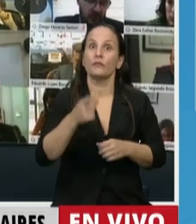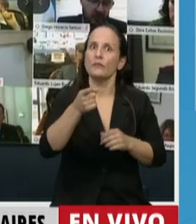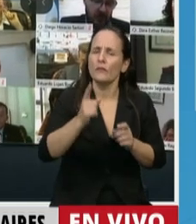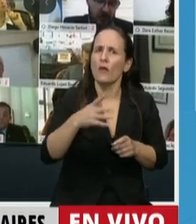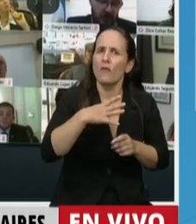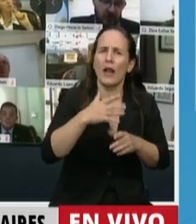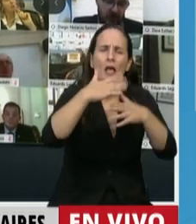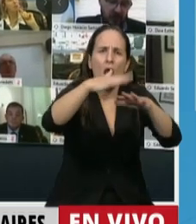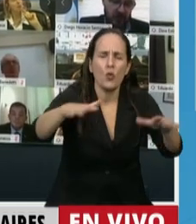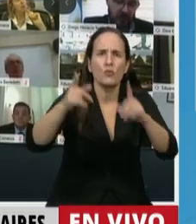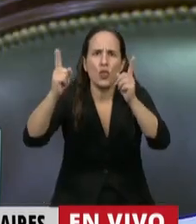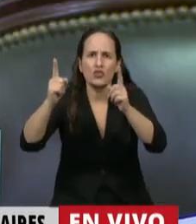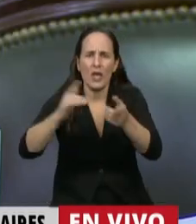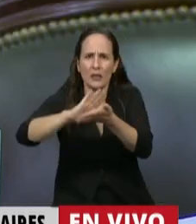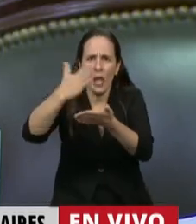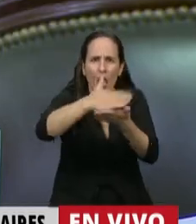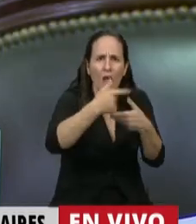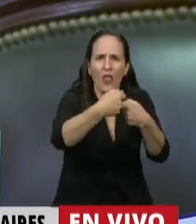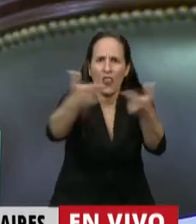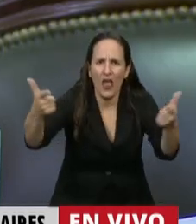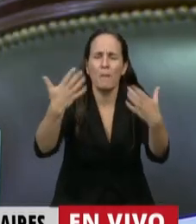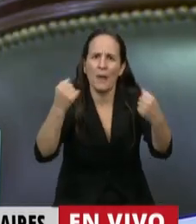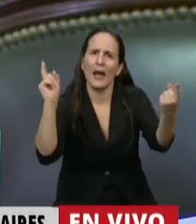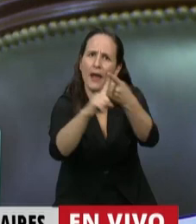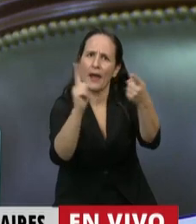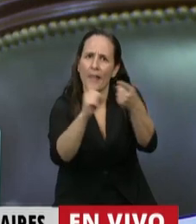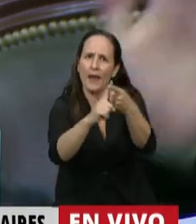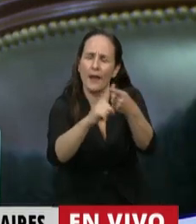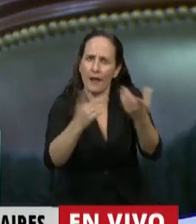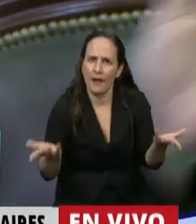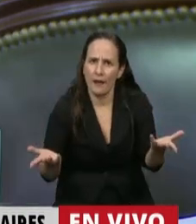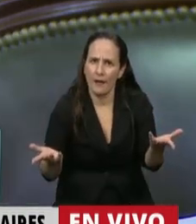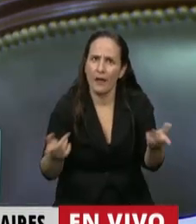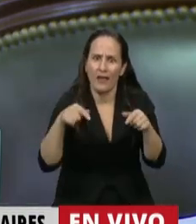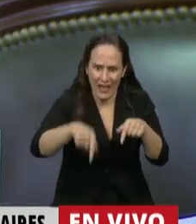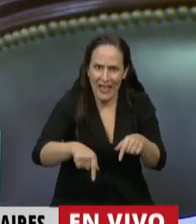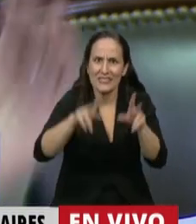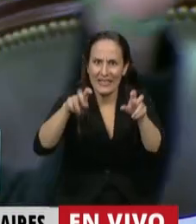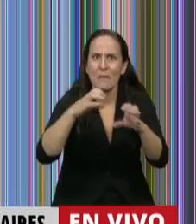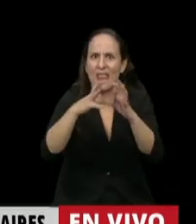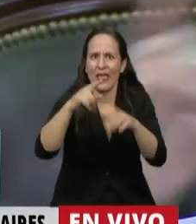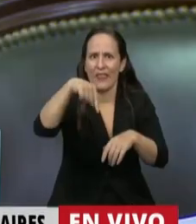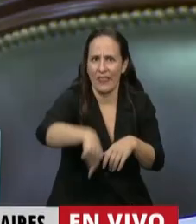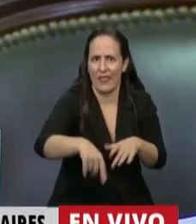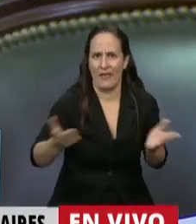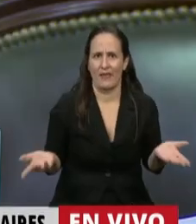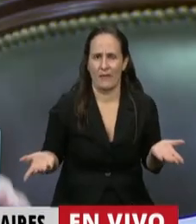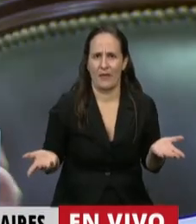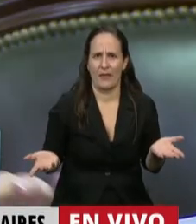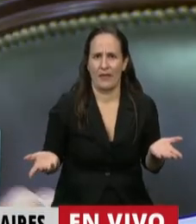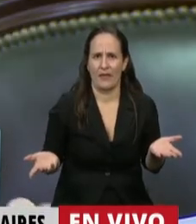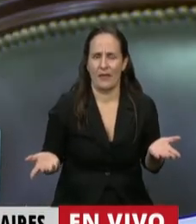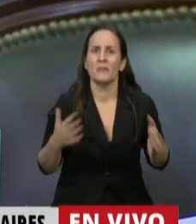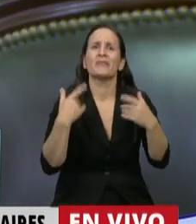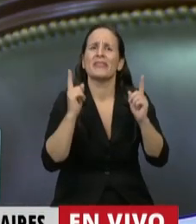dispositivos para poder tener algún tipo de comunicación virtual. También se tendría que estar discutiendo cómo se garantiza la